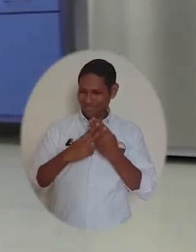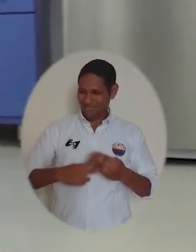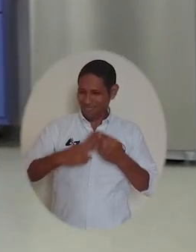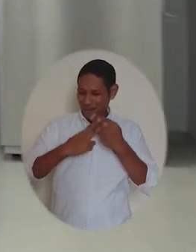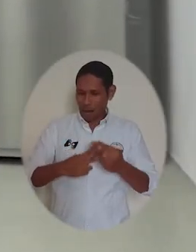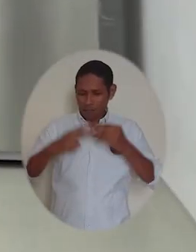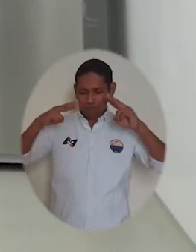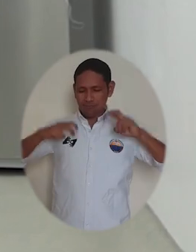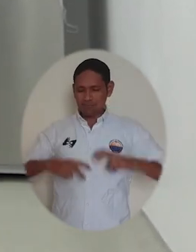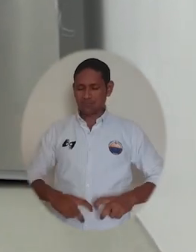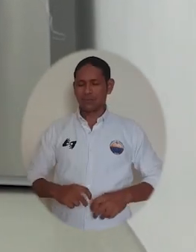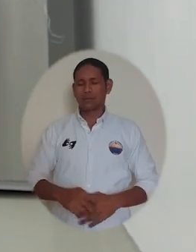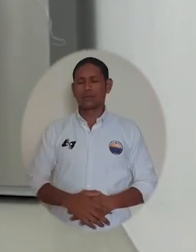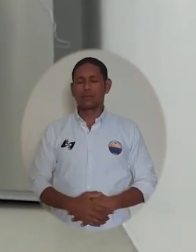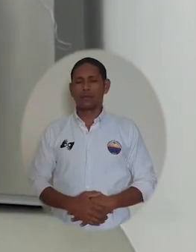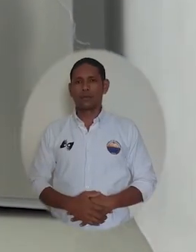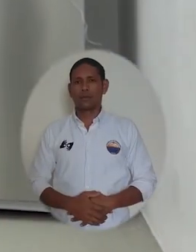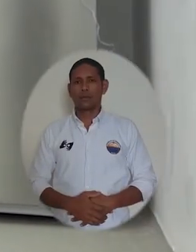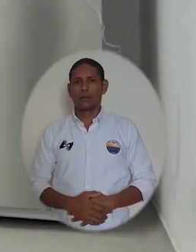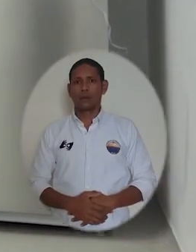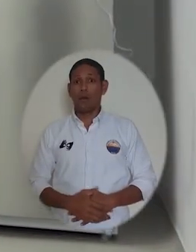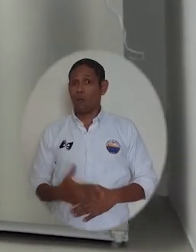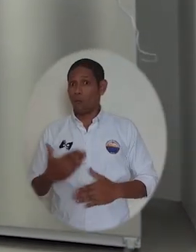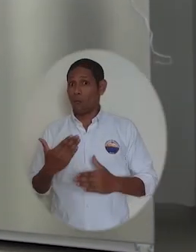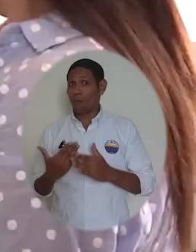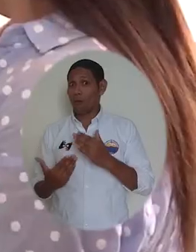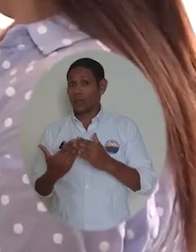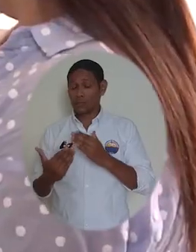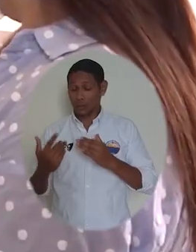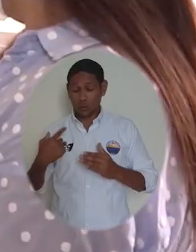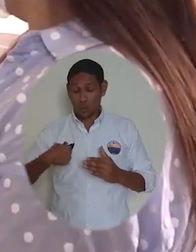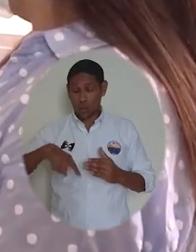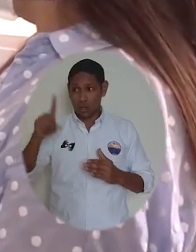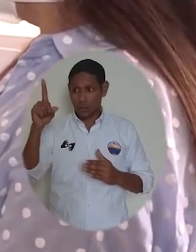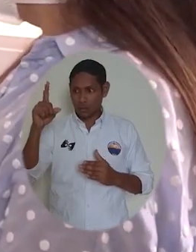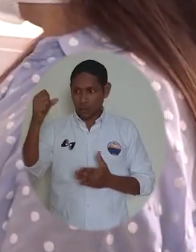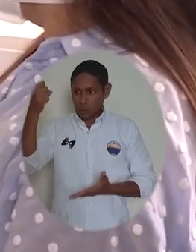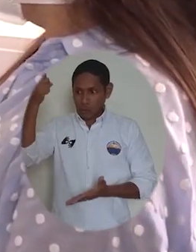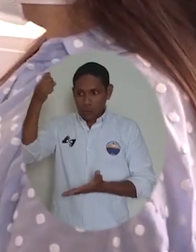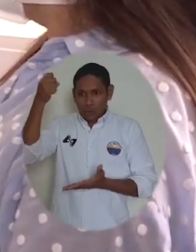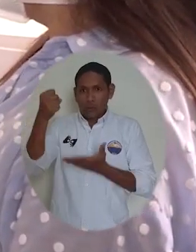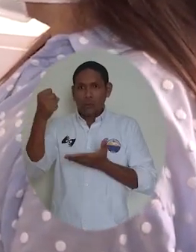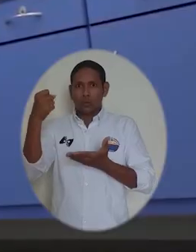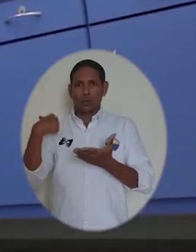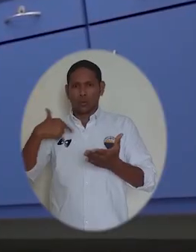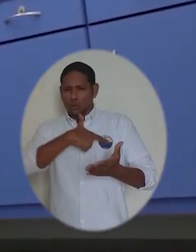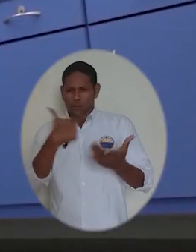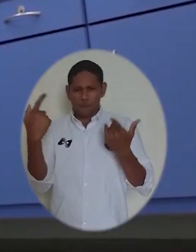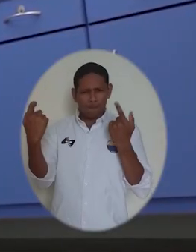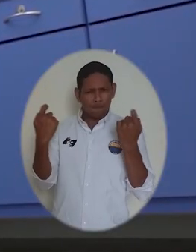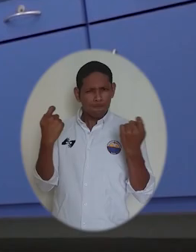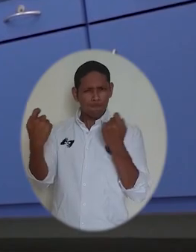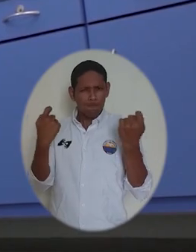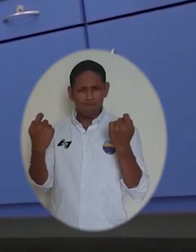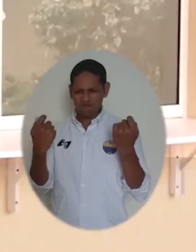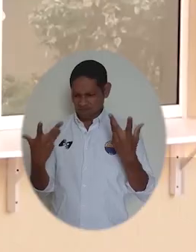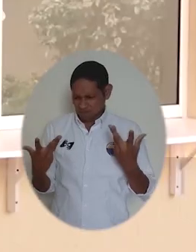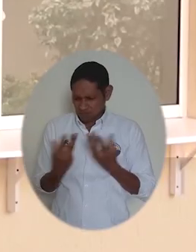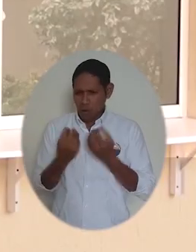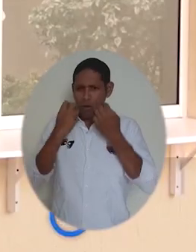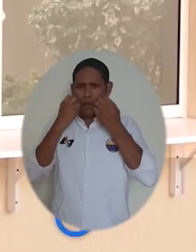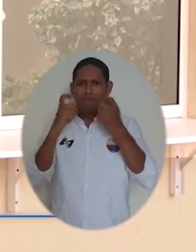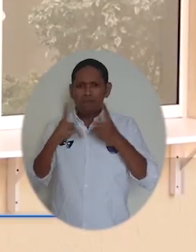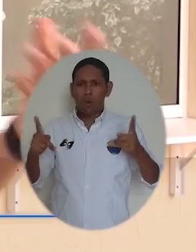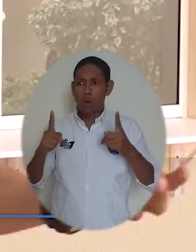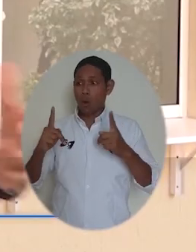institución dar este salto. No ha sido fácil, dado la limitación de recursos que tenemos, pero hemos hecho un gran esfuerzo y todo el equipo humano y técnico,